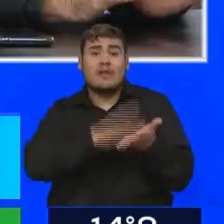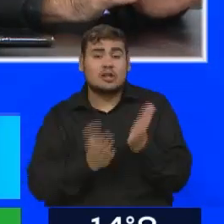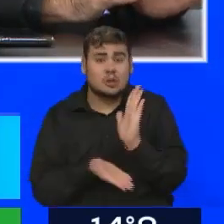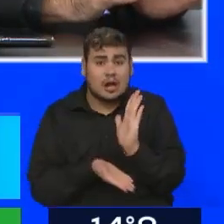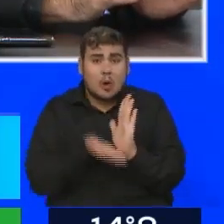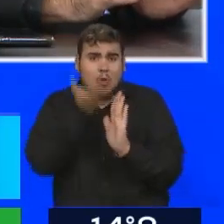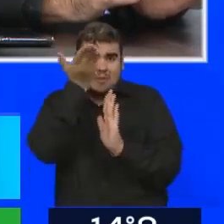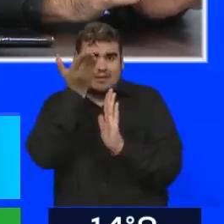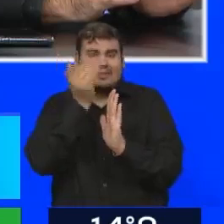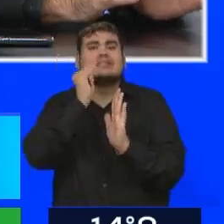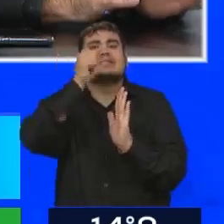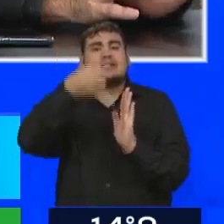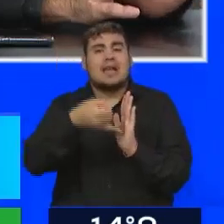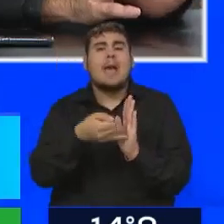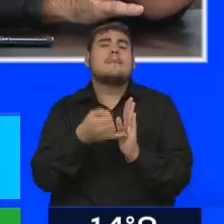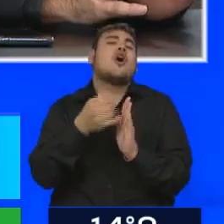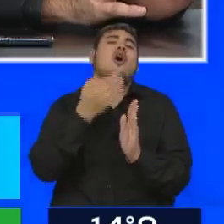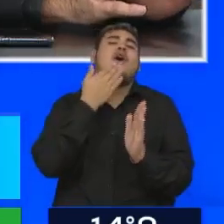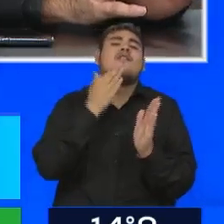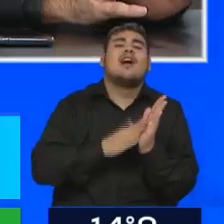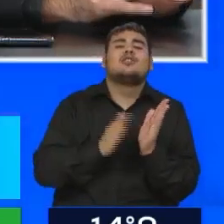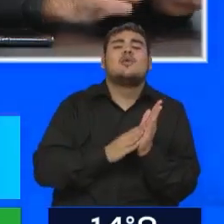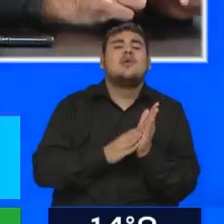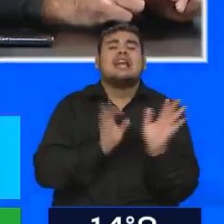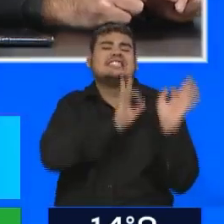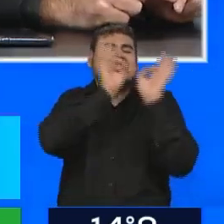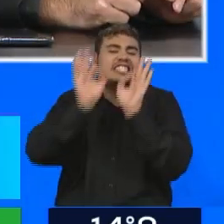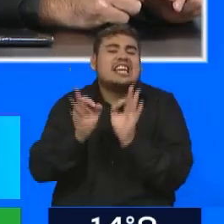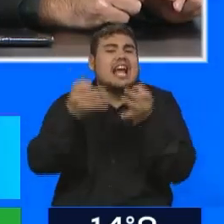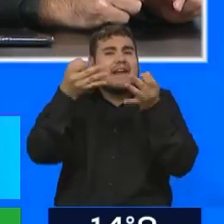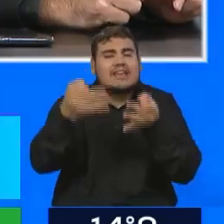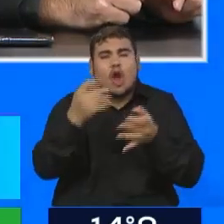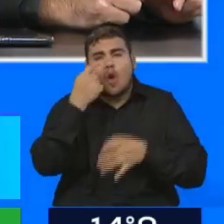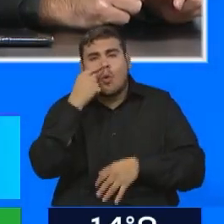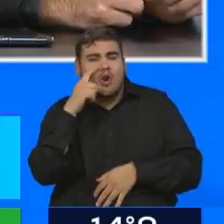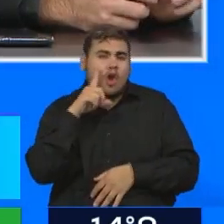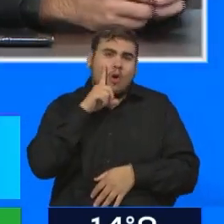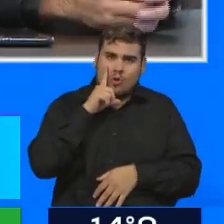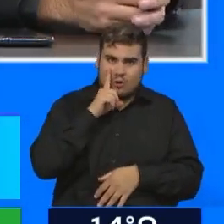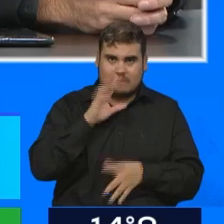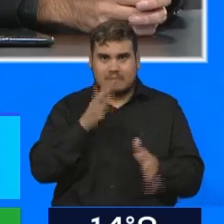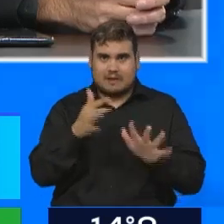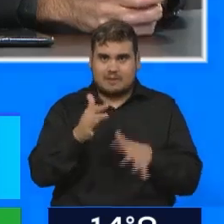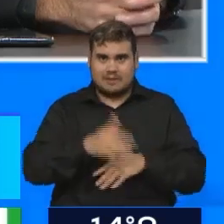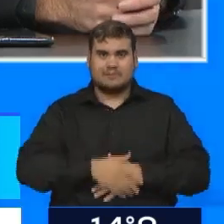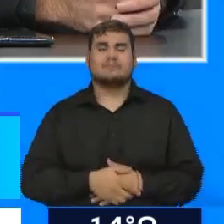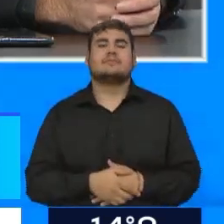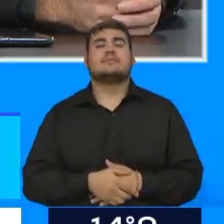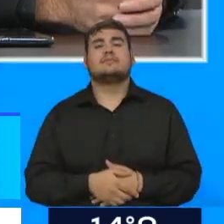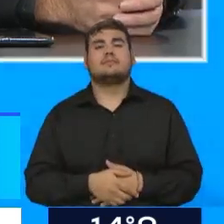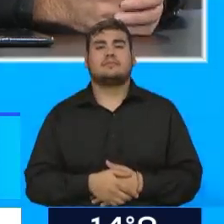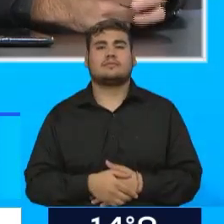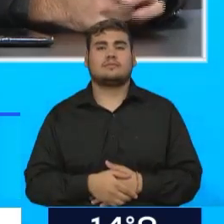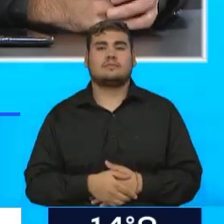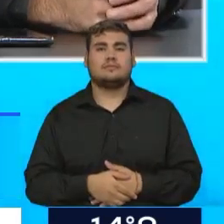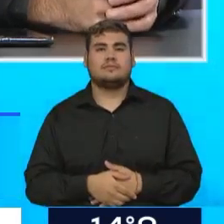La factura te va a empezar a llegar en junio barra julio con estos nuevos importes. consumo que realices a partir del primero de Tal cual. Pero